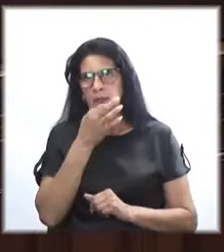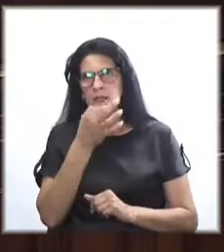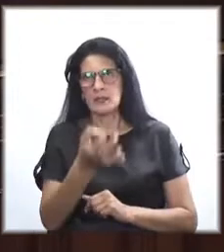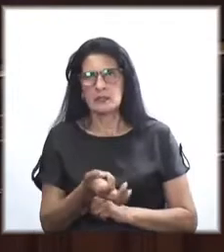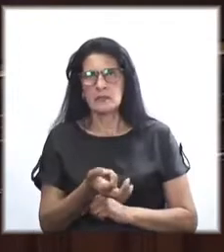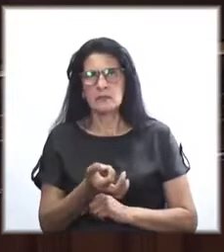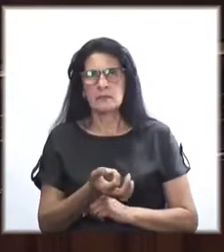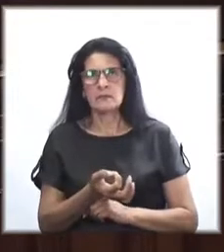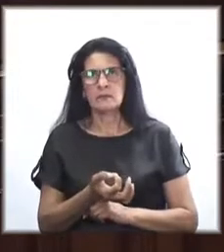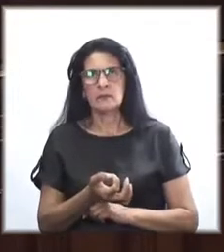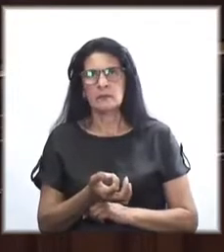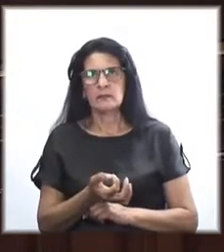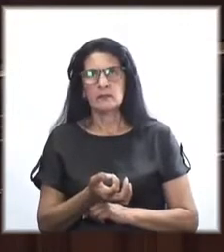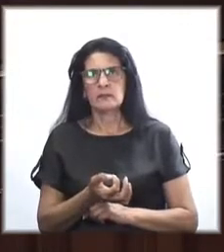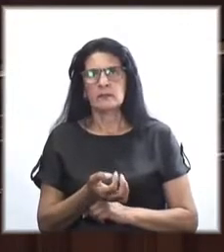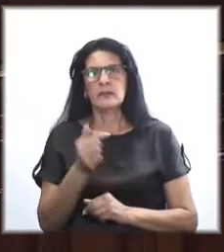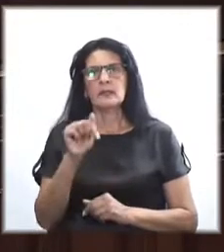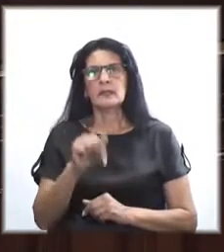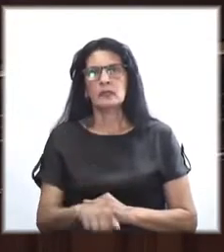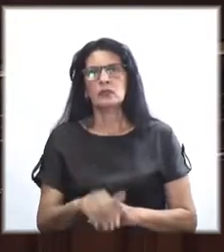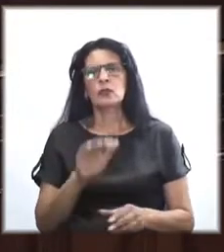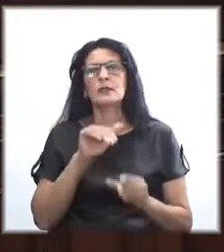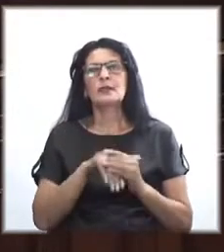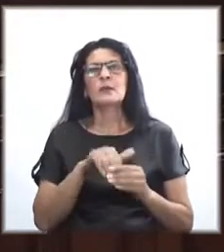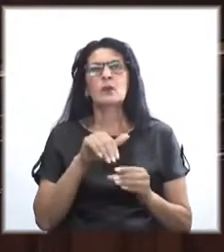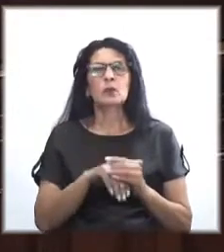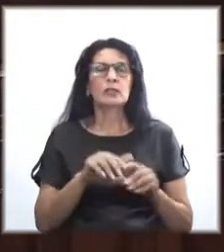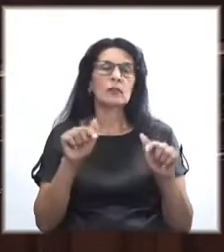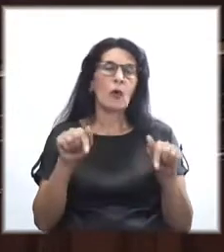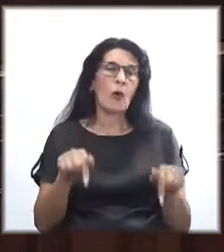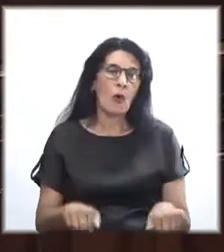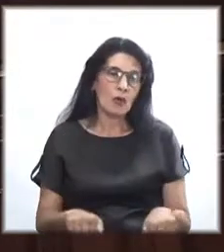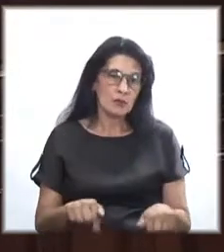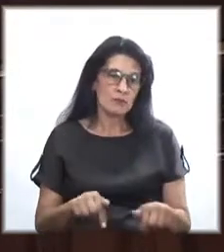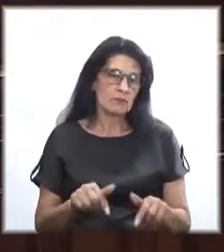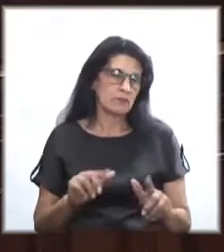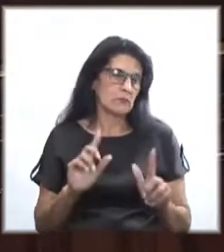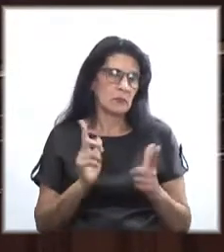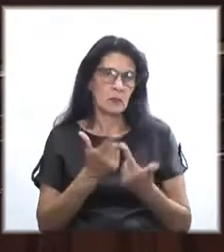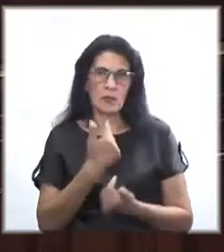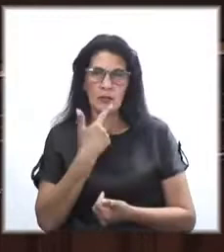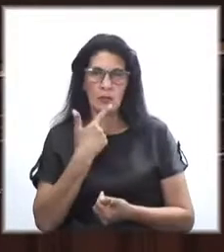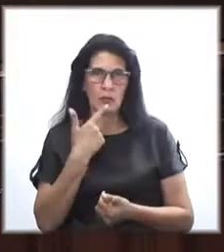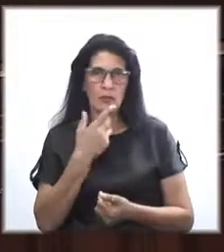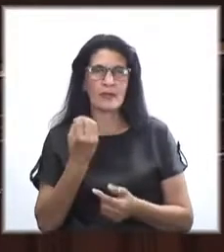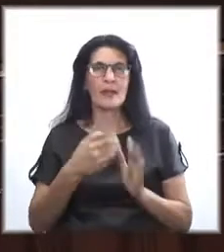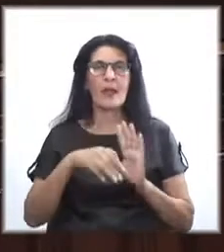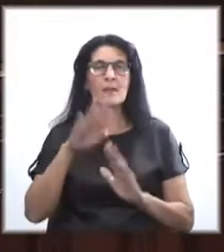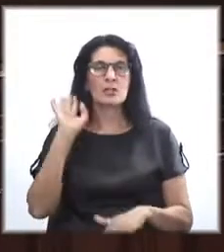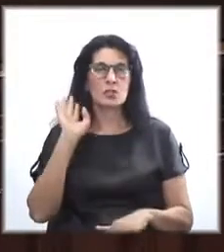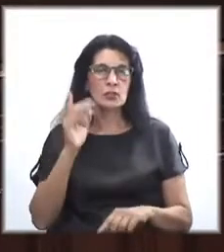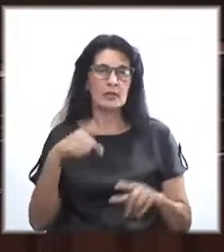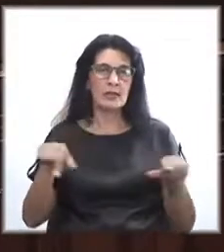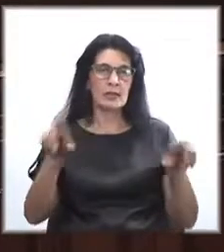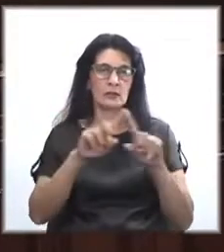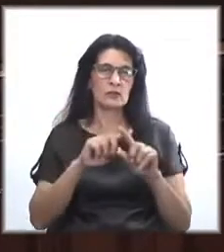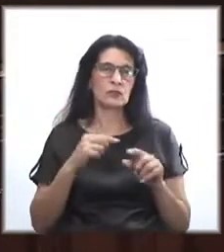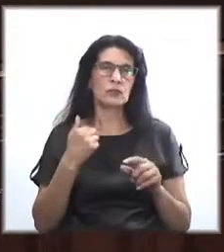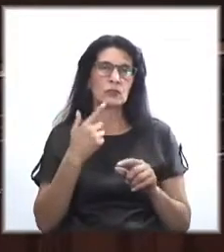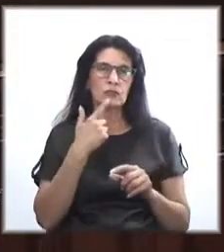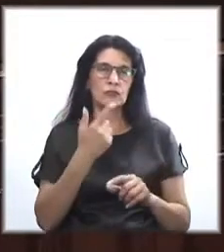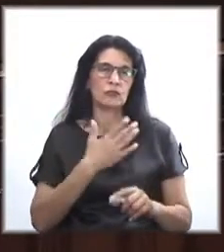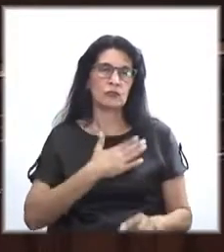esto que estamos votando hoy fue, sin dudas, estoy segura que a la mayoría de los que acompañamos este